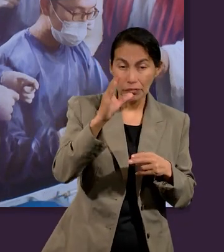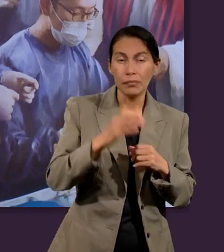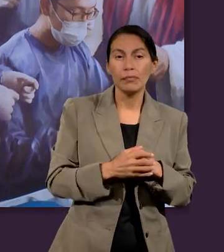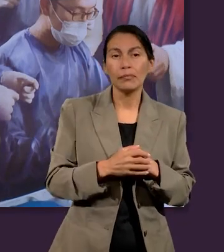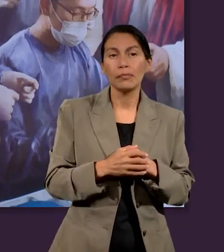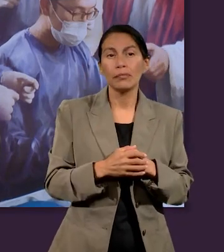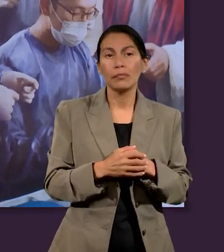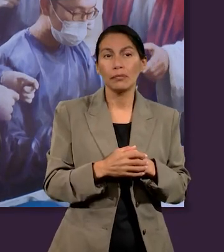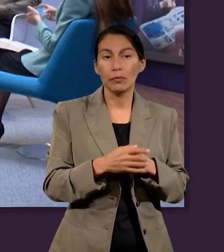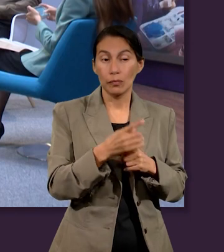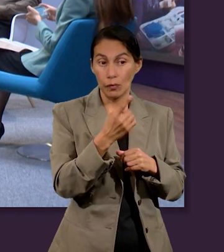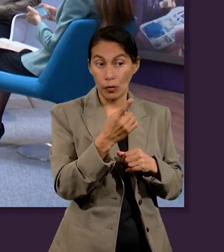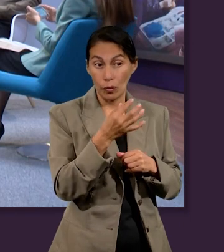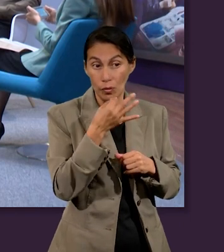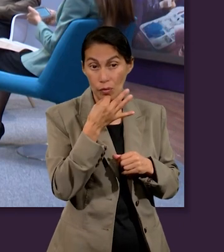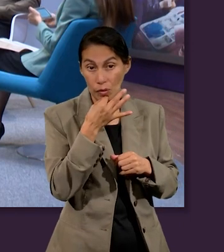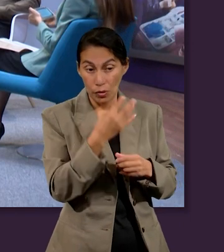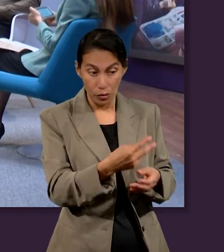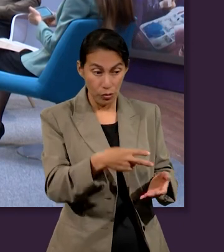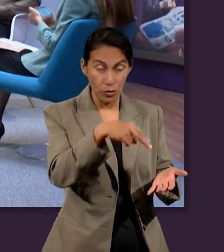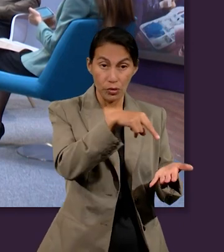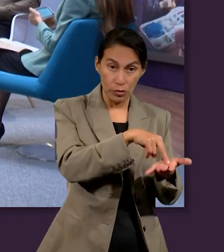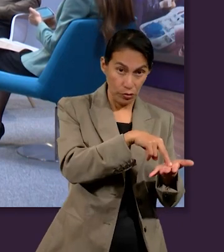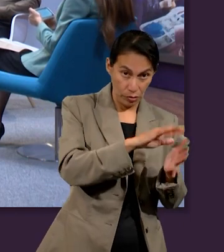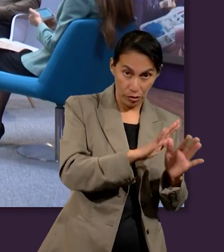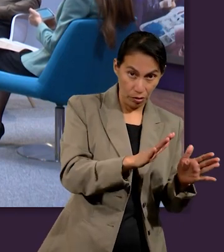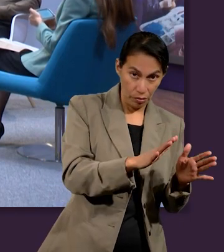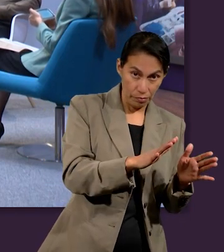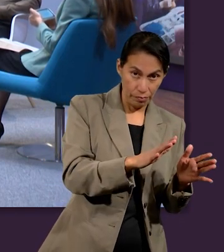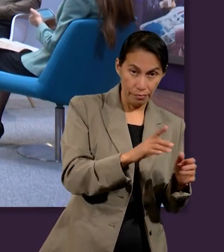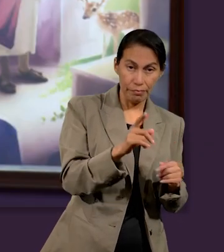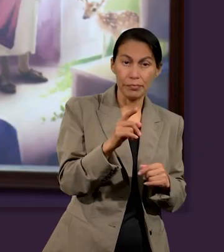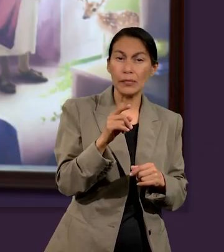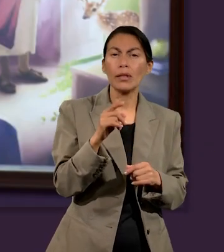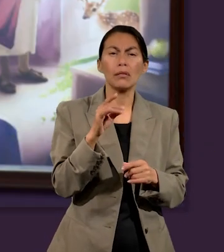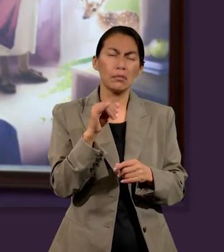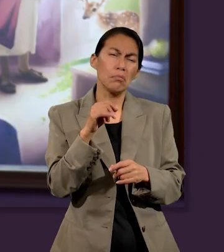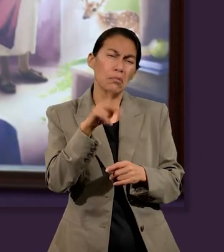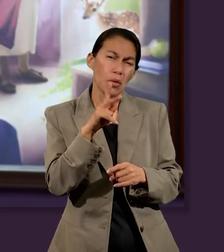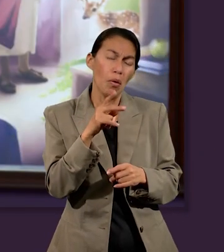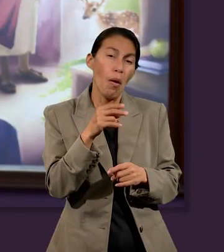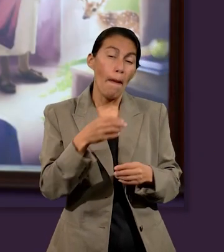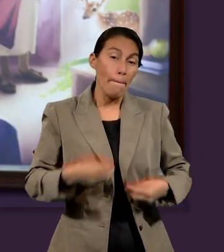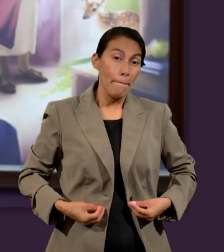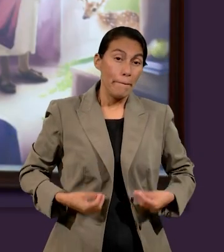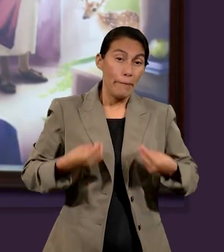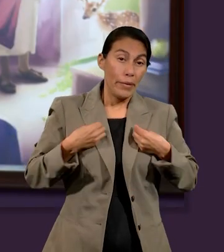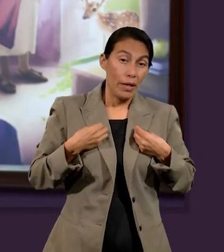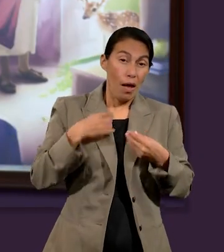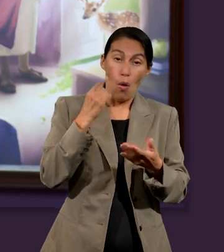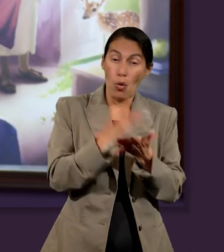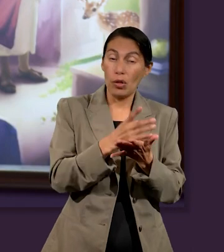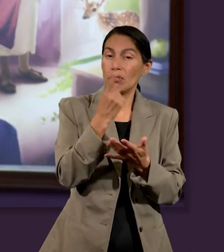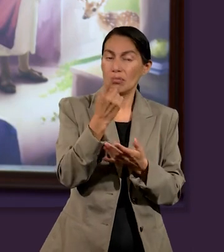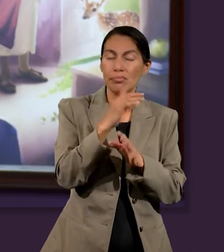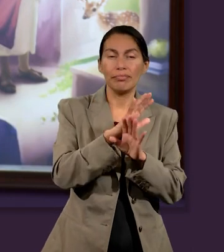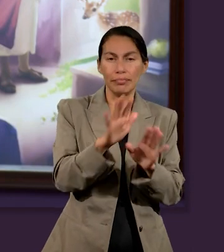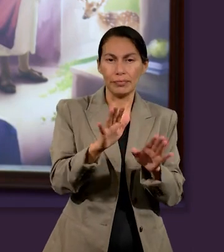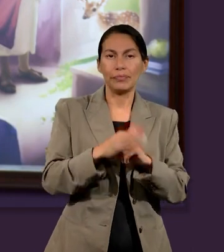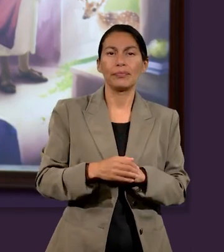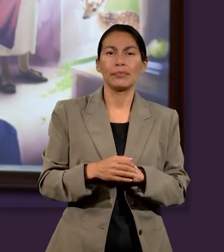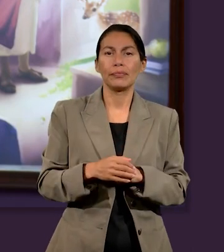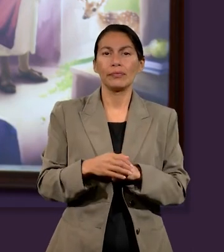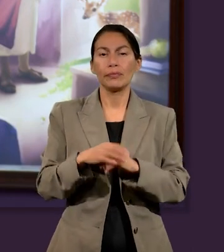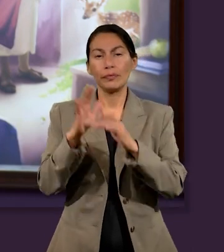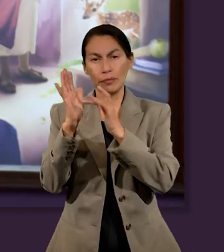Biblia. Perfecto, Chiprián. Creo que no solo va sobre que hay un único momento de resurrección, sino también un único momento